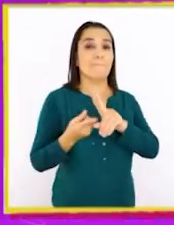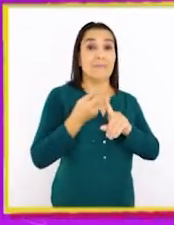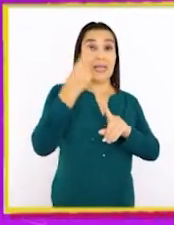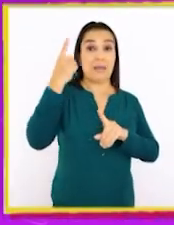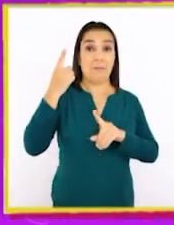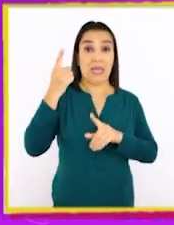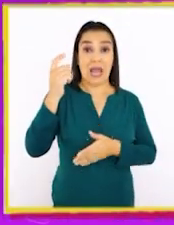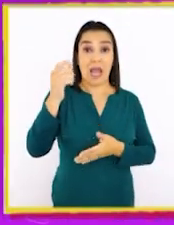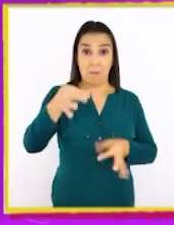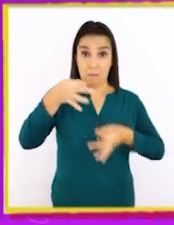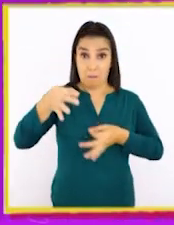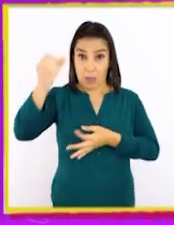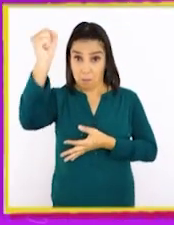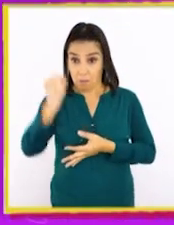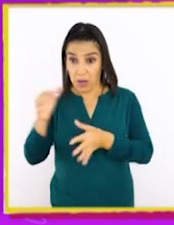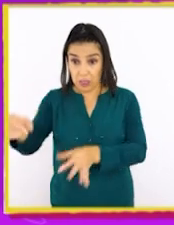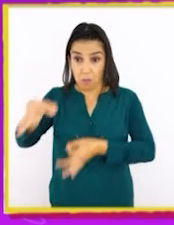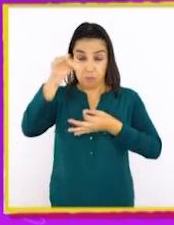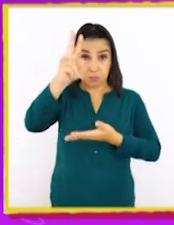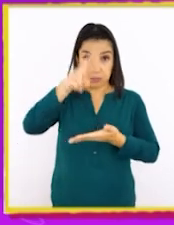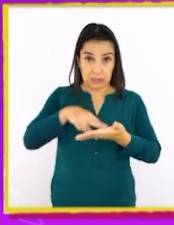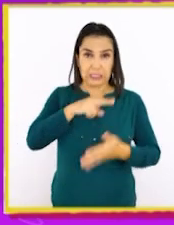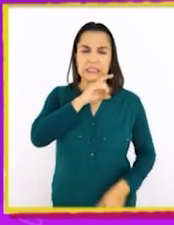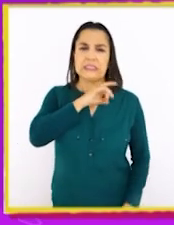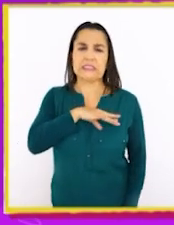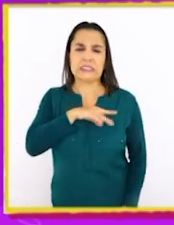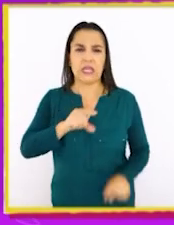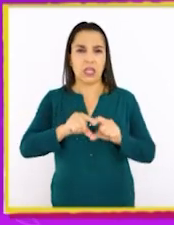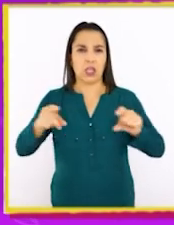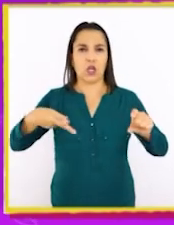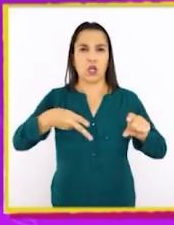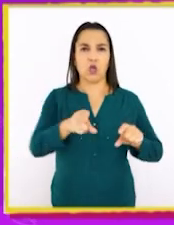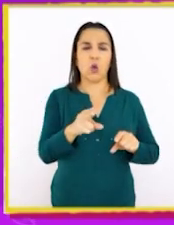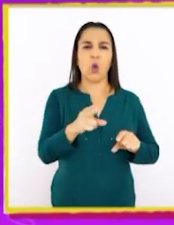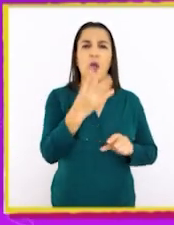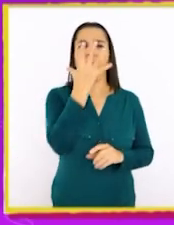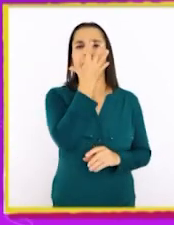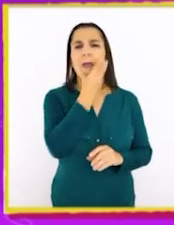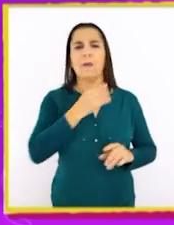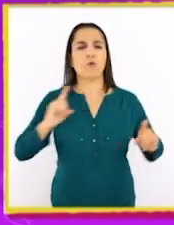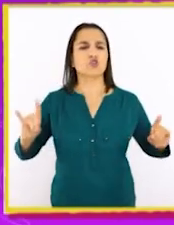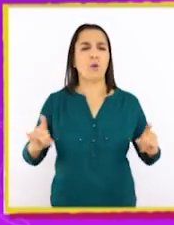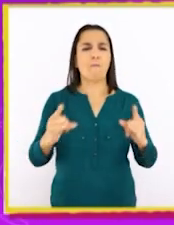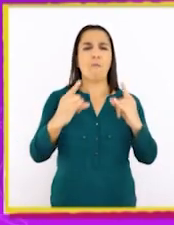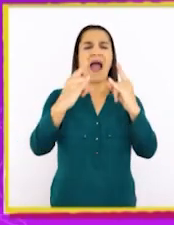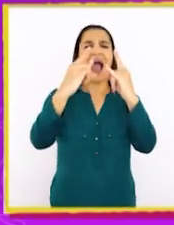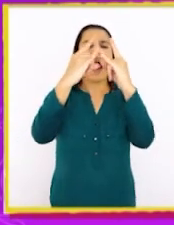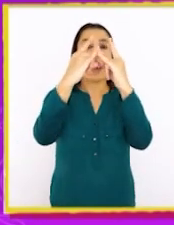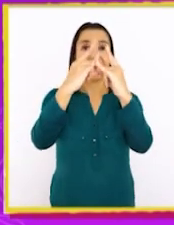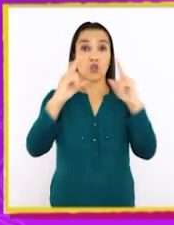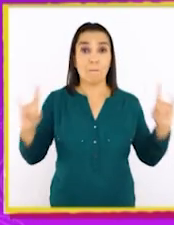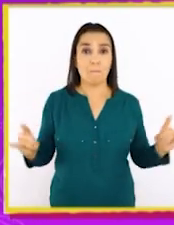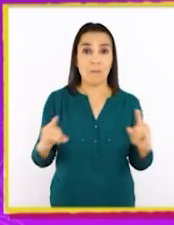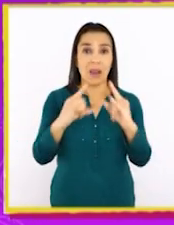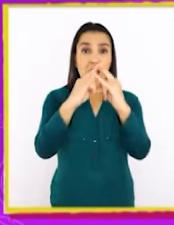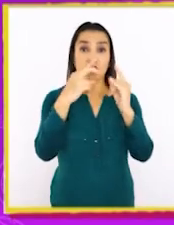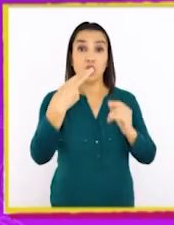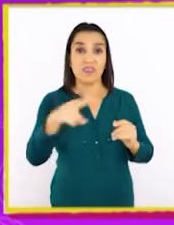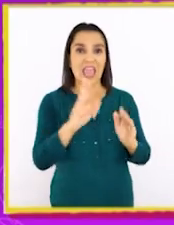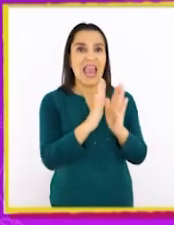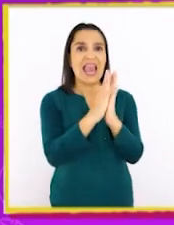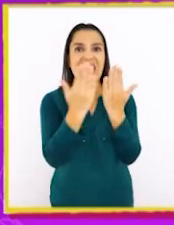imprenta a nuestro país, se inauguró un hermoso palacio. ¡El Palacio de los Libros!